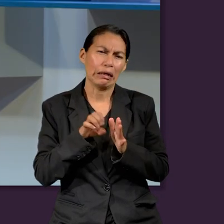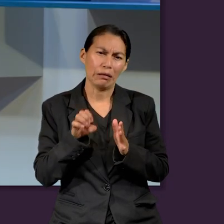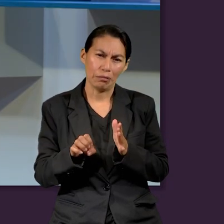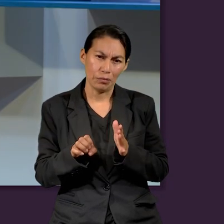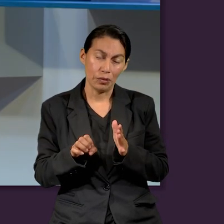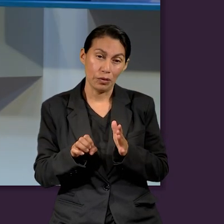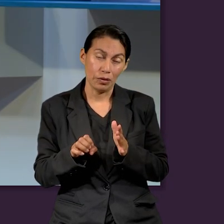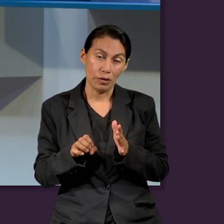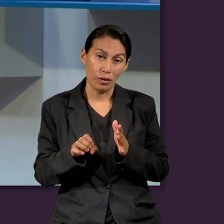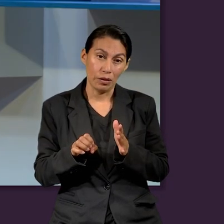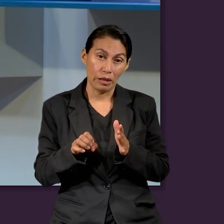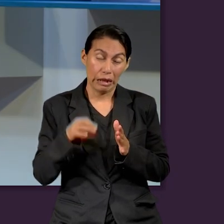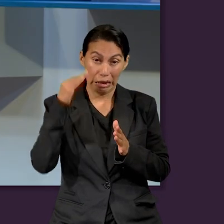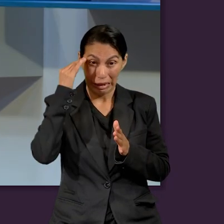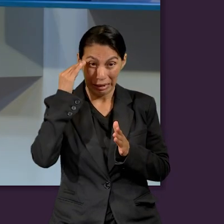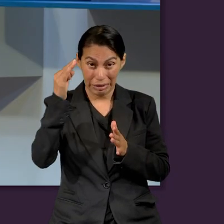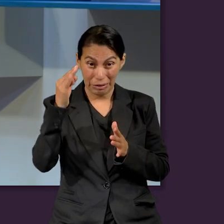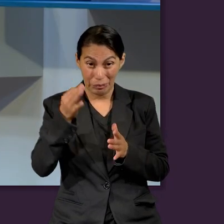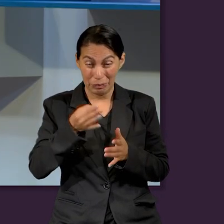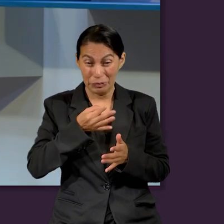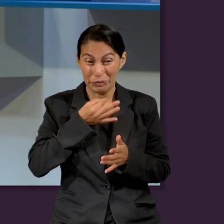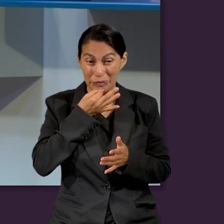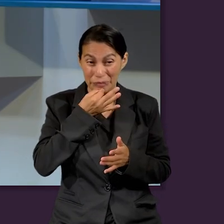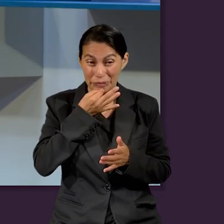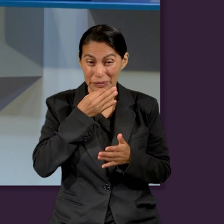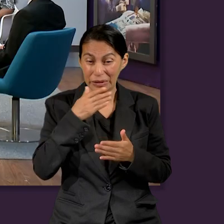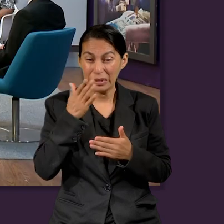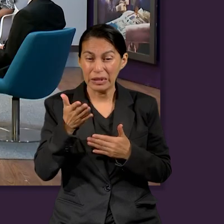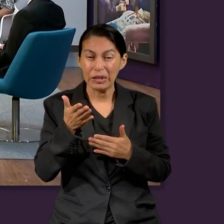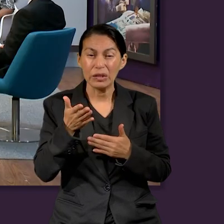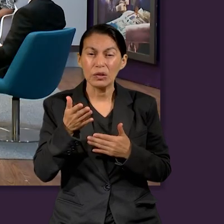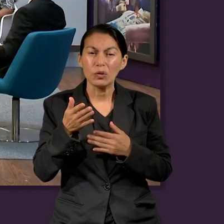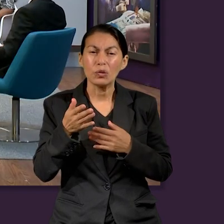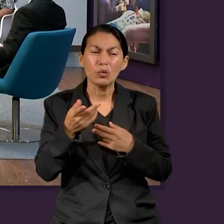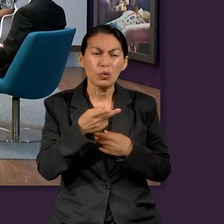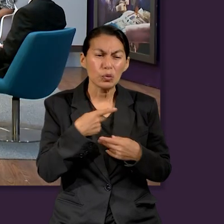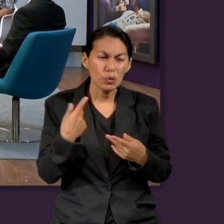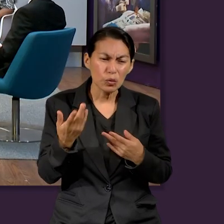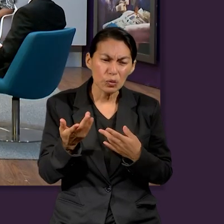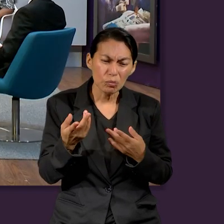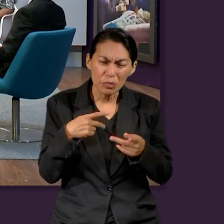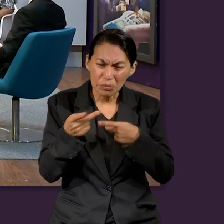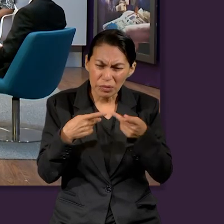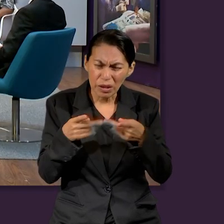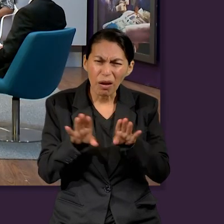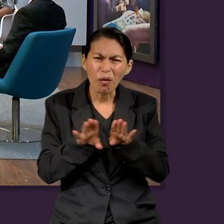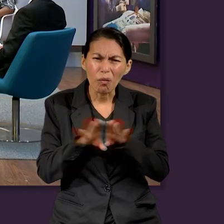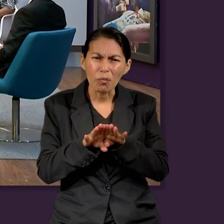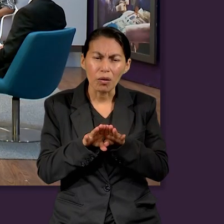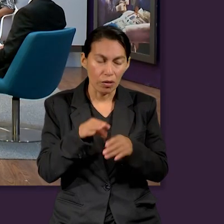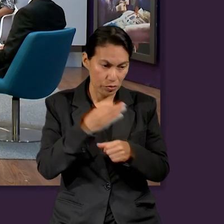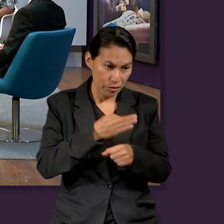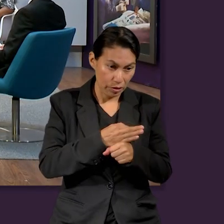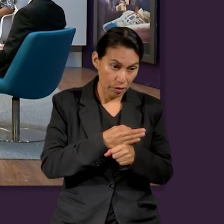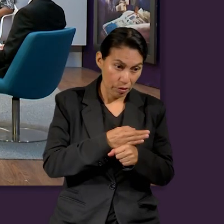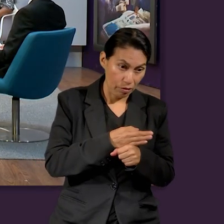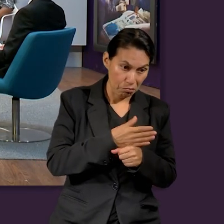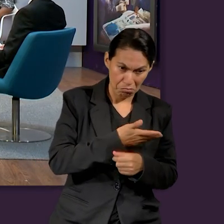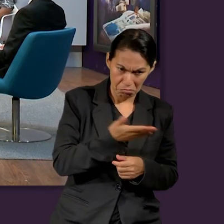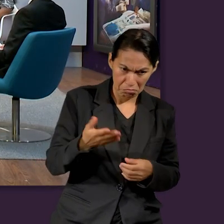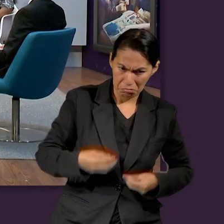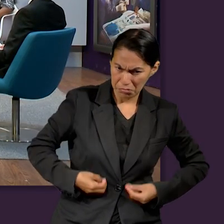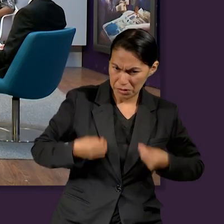persecución del tiempo del fin? Ya vimos cómo podemos hacer frente a la crisis